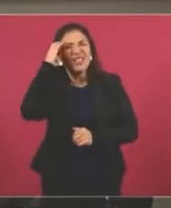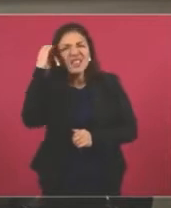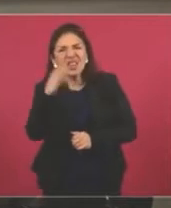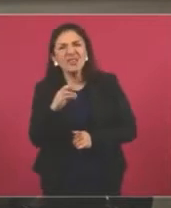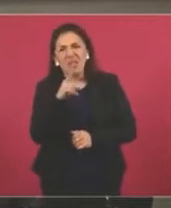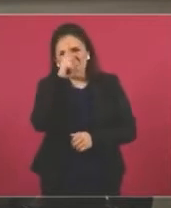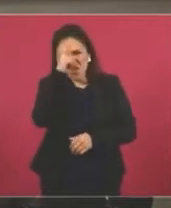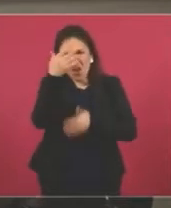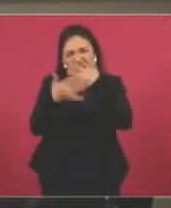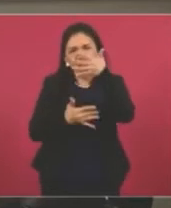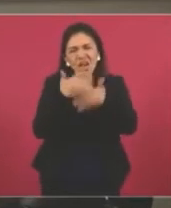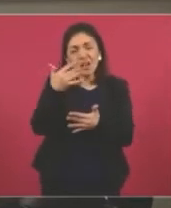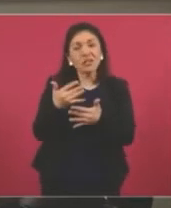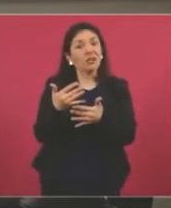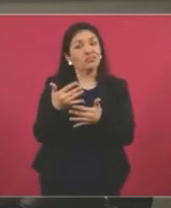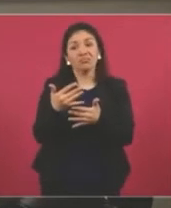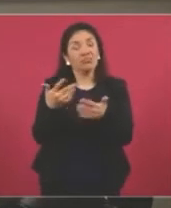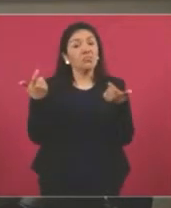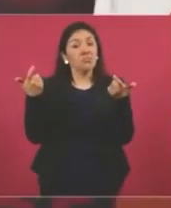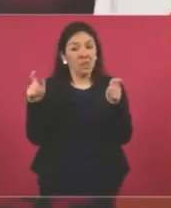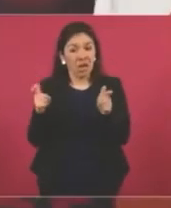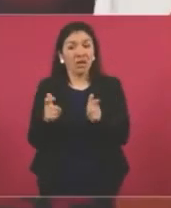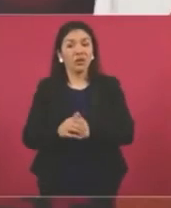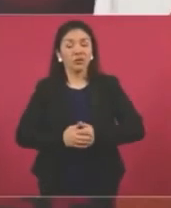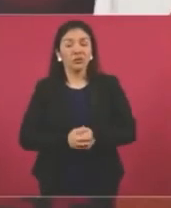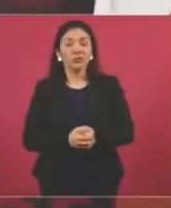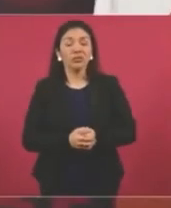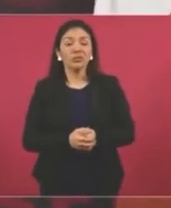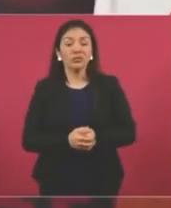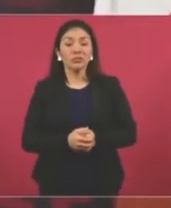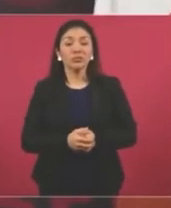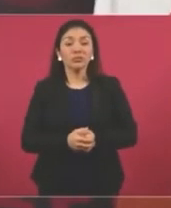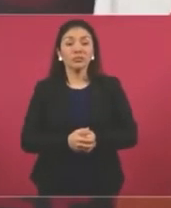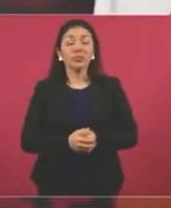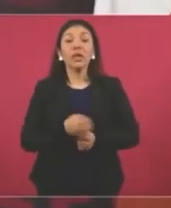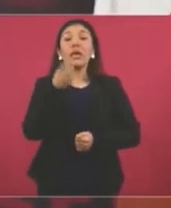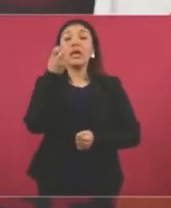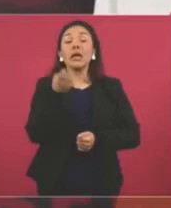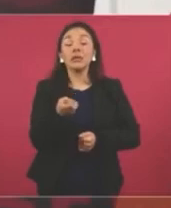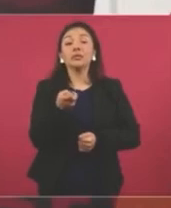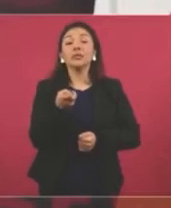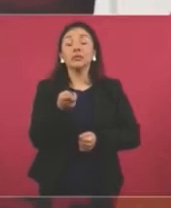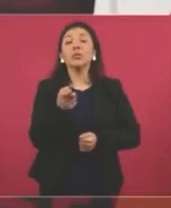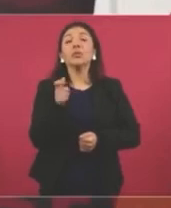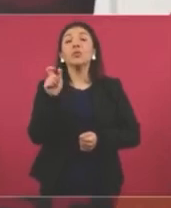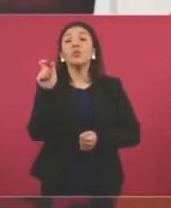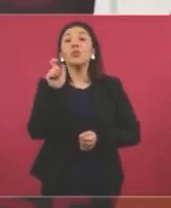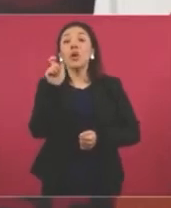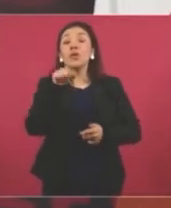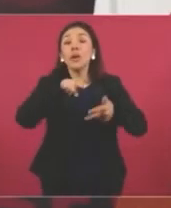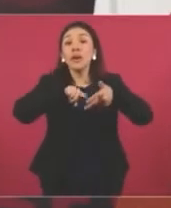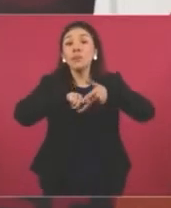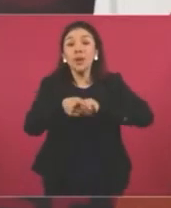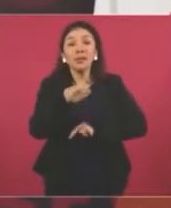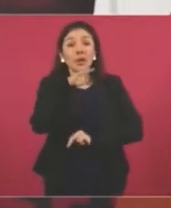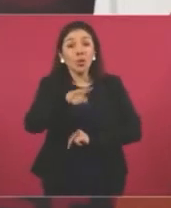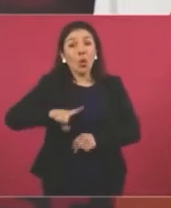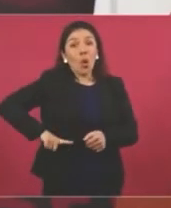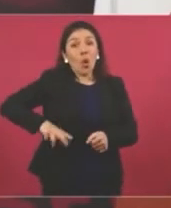y muy notoriamente a partir de que está usted